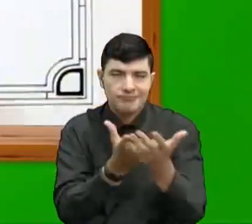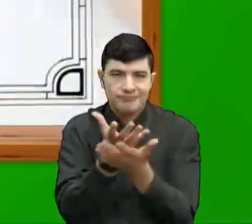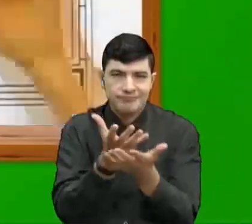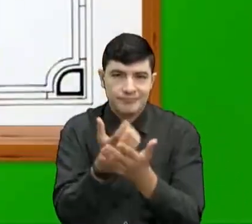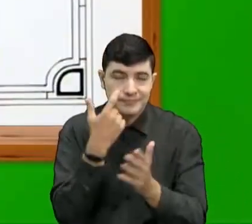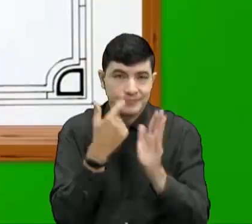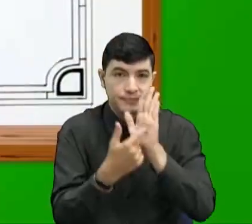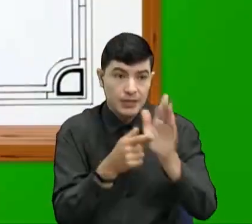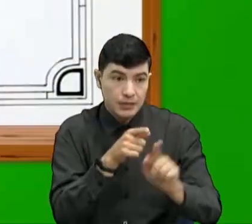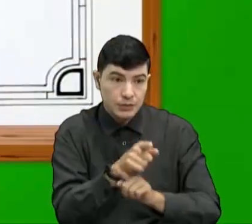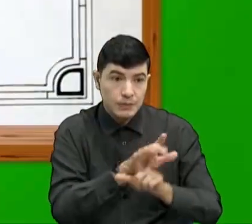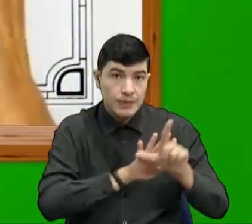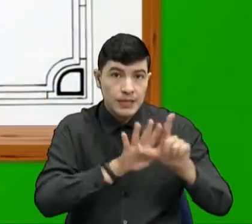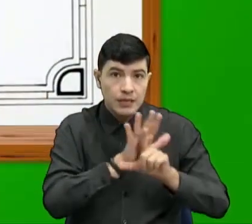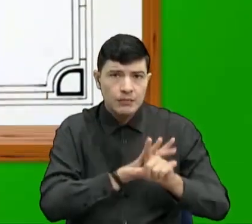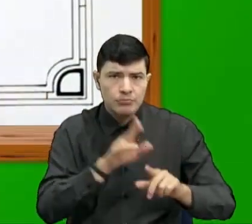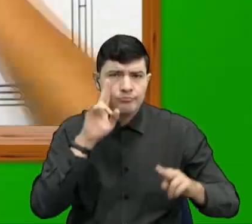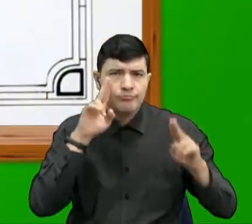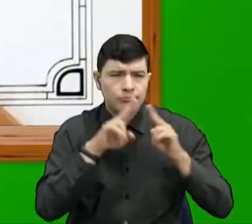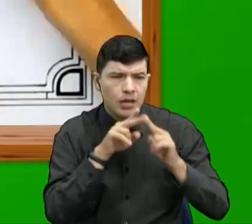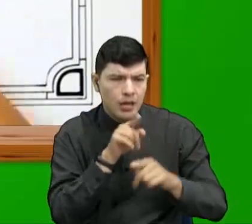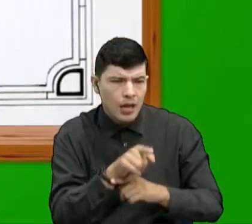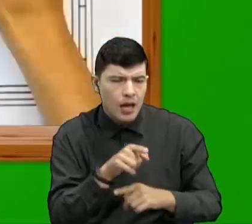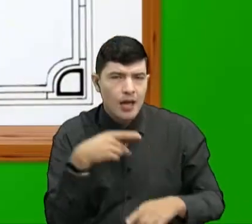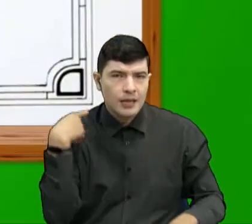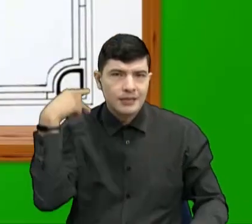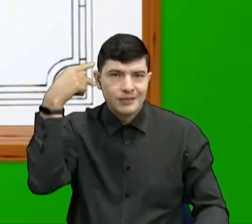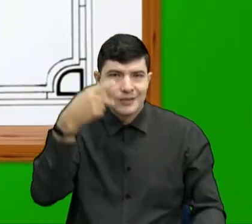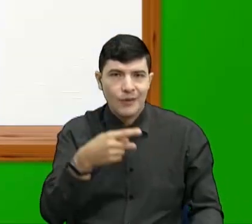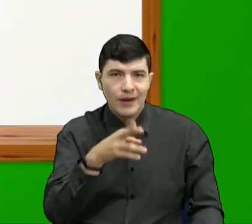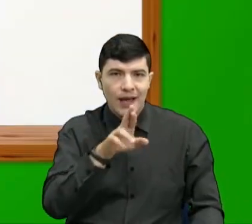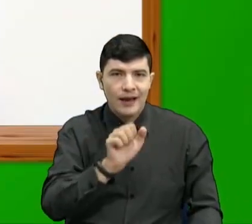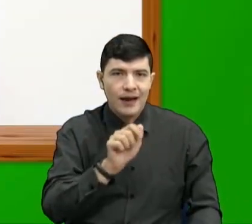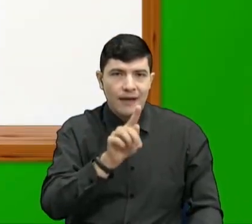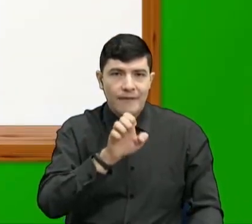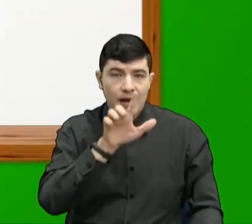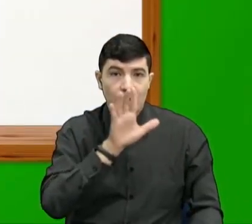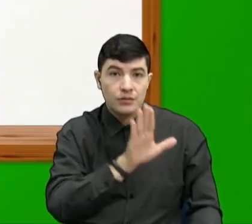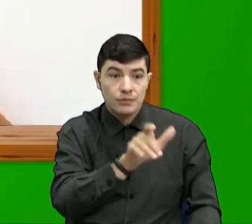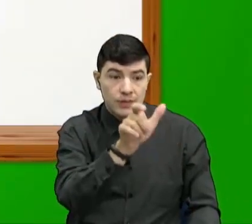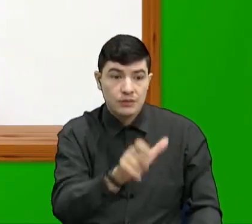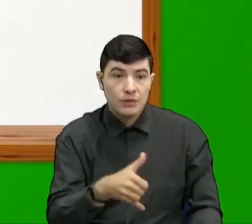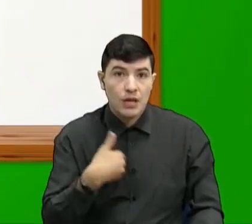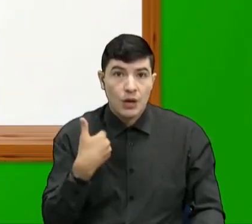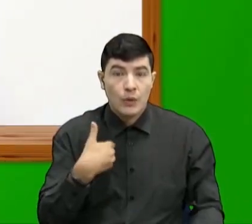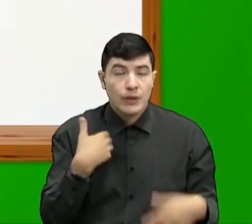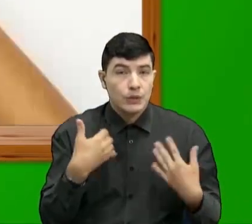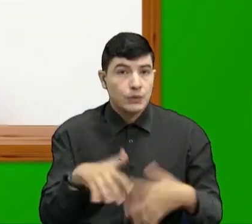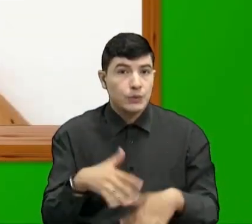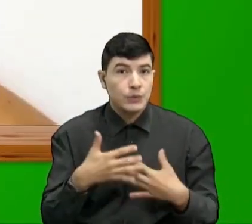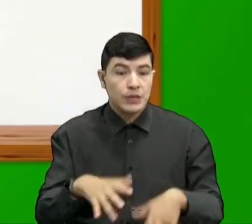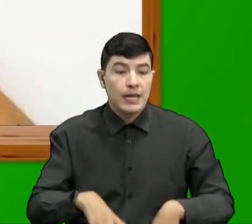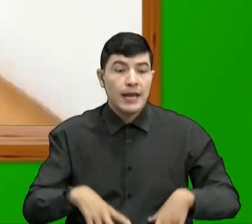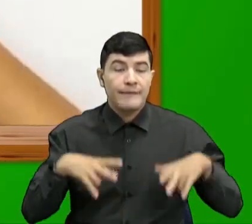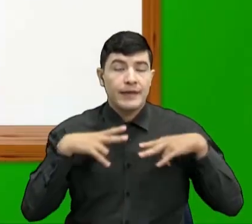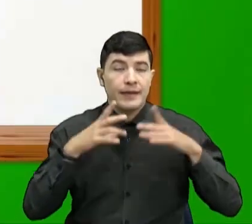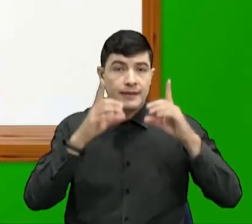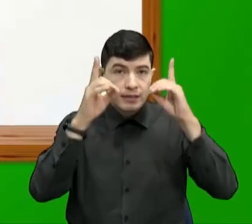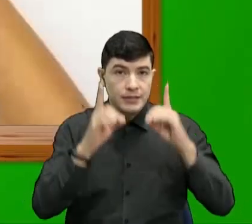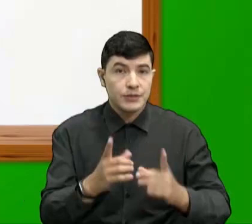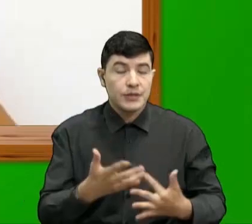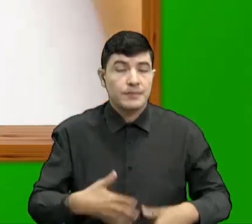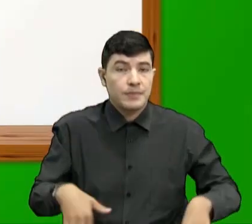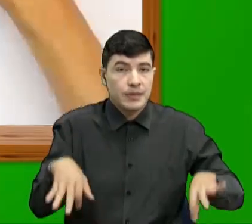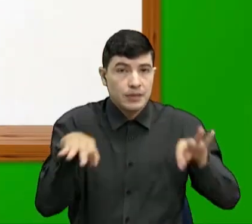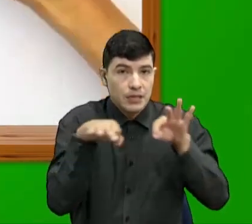En este video encontrarás la historia de Rafael, un joven que tiene que tomar una decisión muy importante para